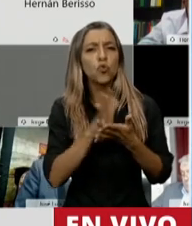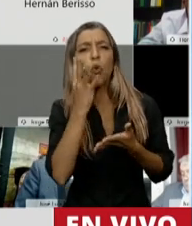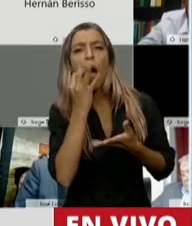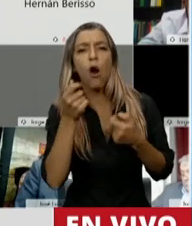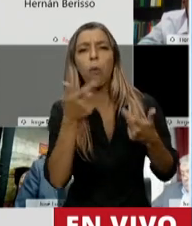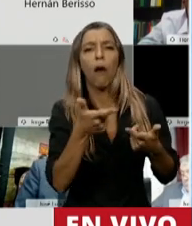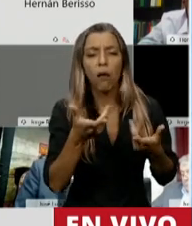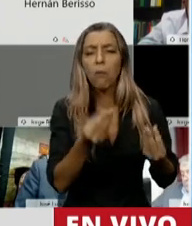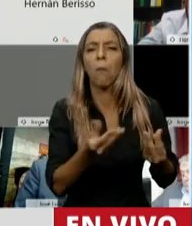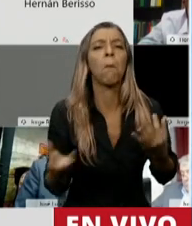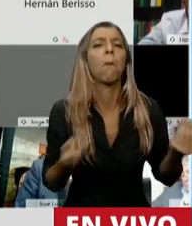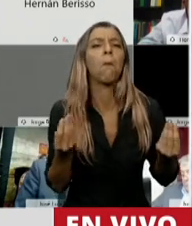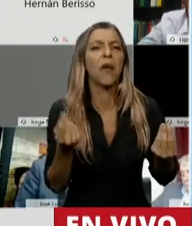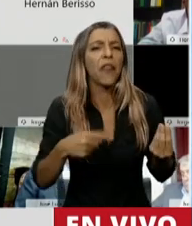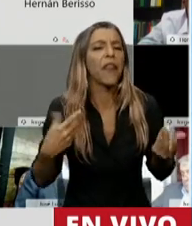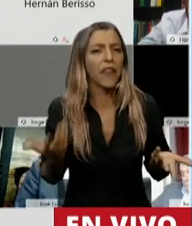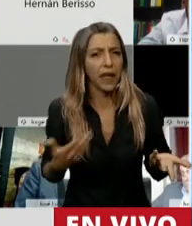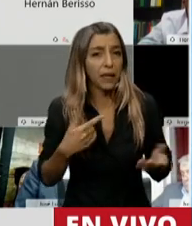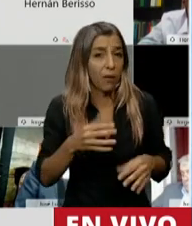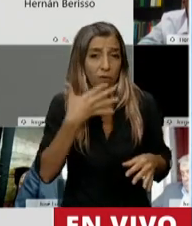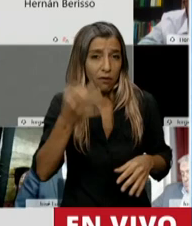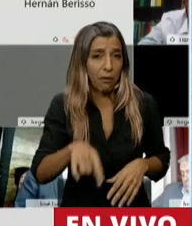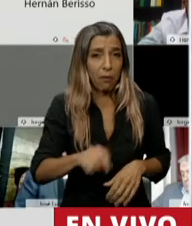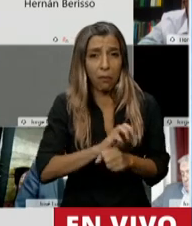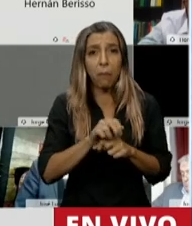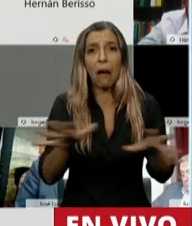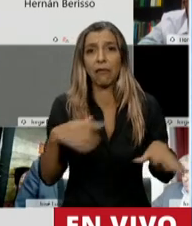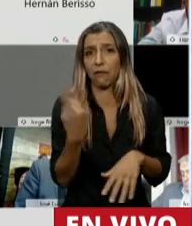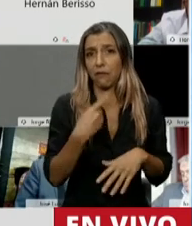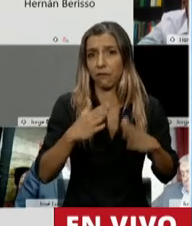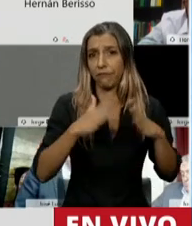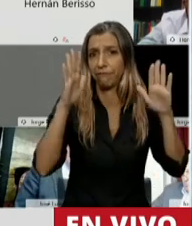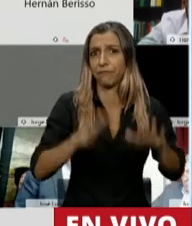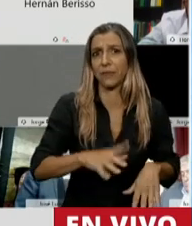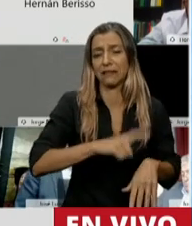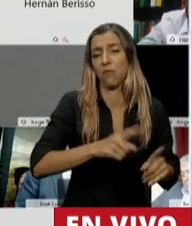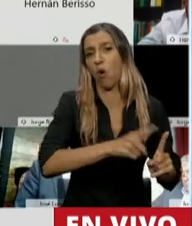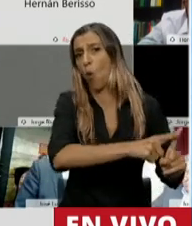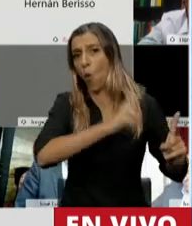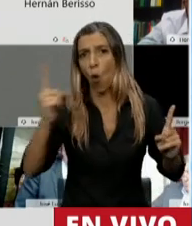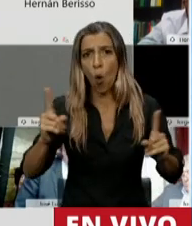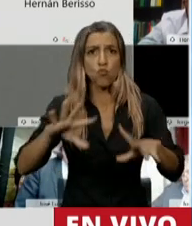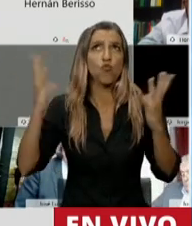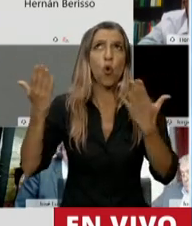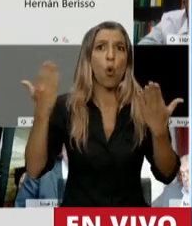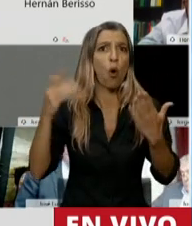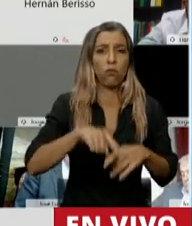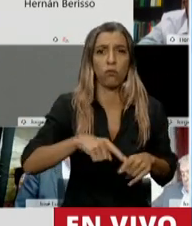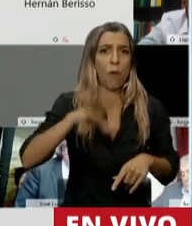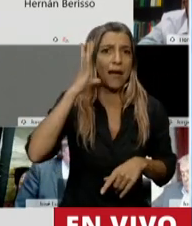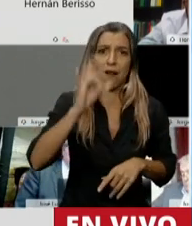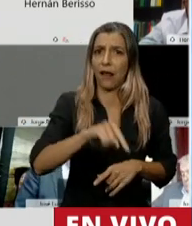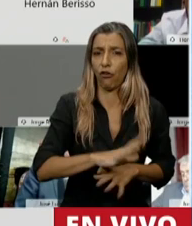esta cuarentena que ha sido de las más largas del mundo. Y uno denota euforia en muchos de los